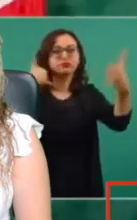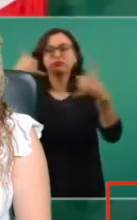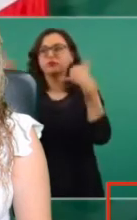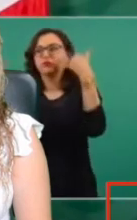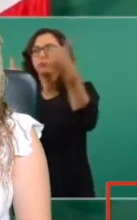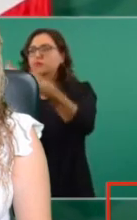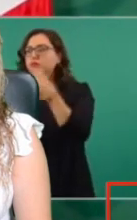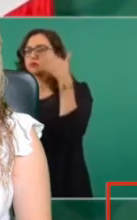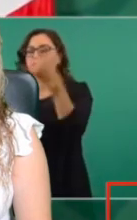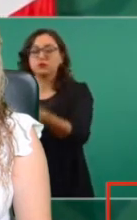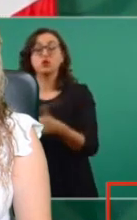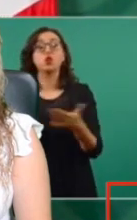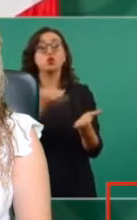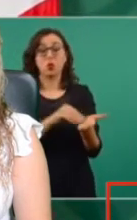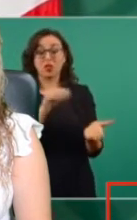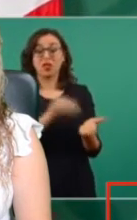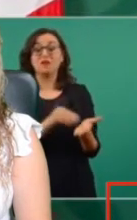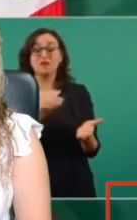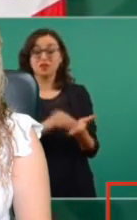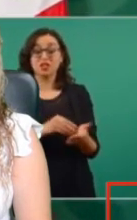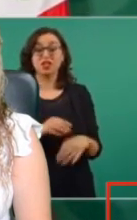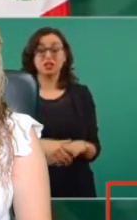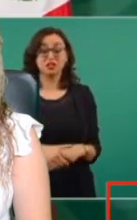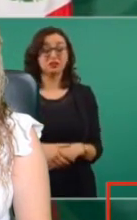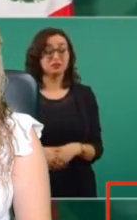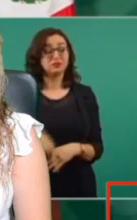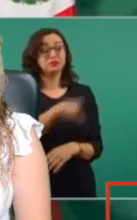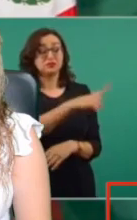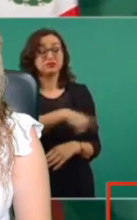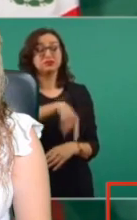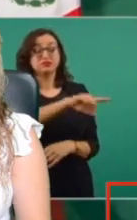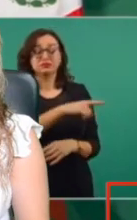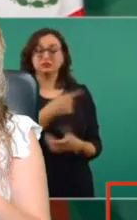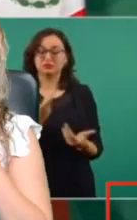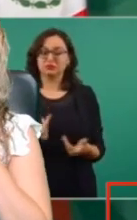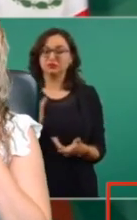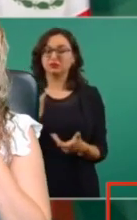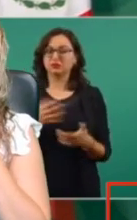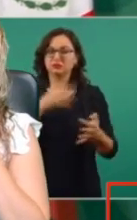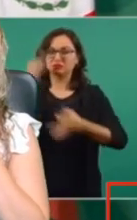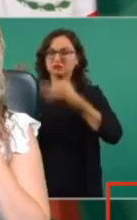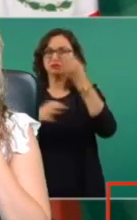les voy a mostrar lo que decían aquí en la Ciudad de México,